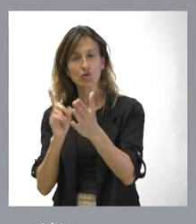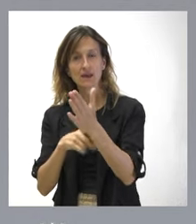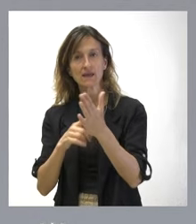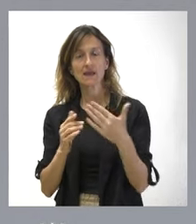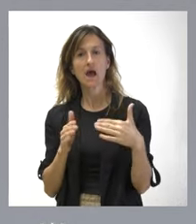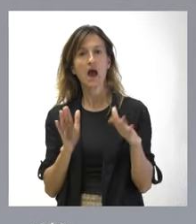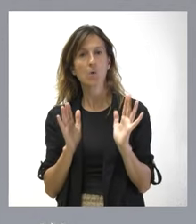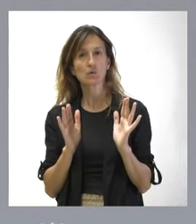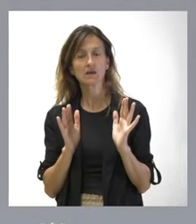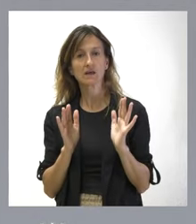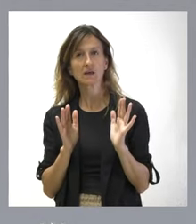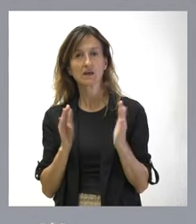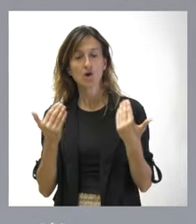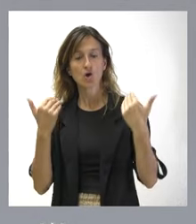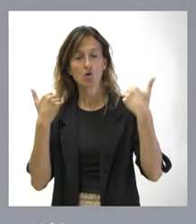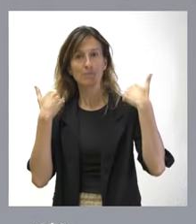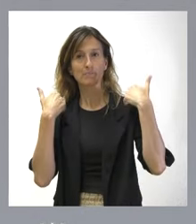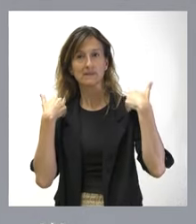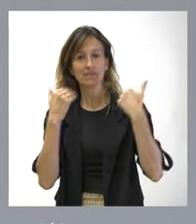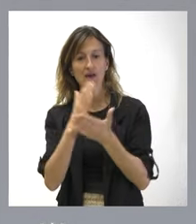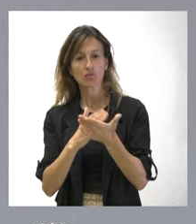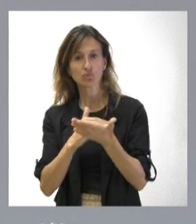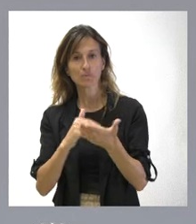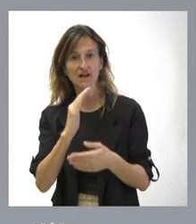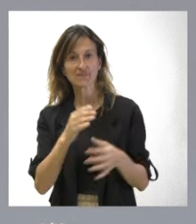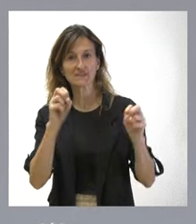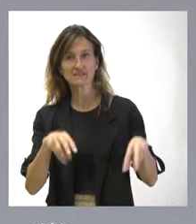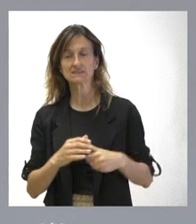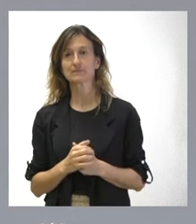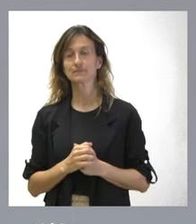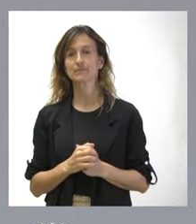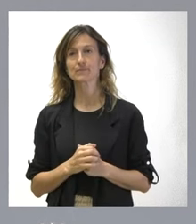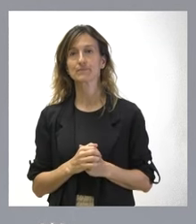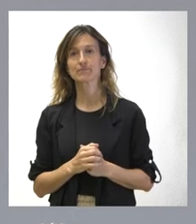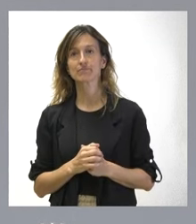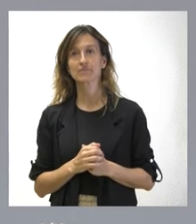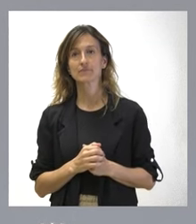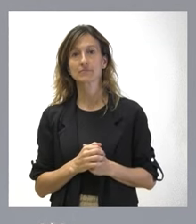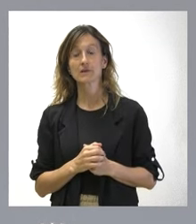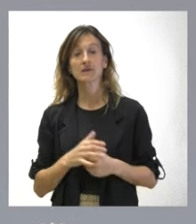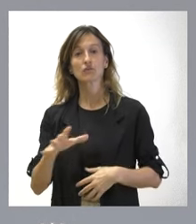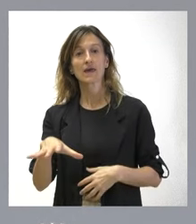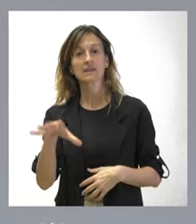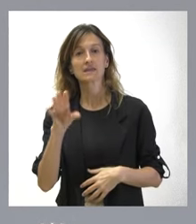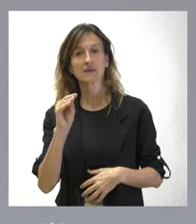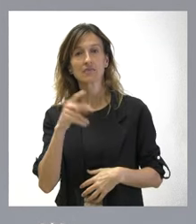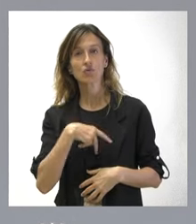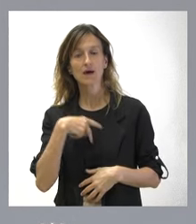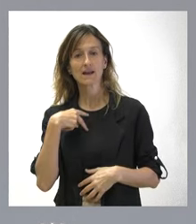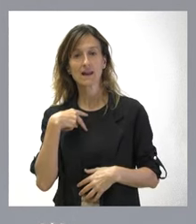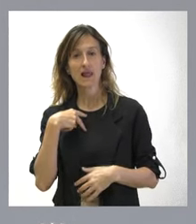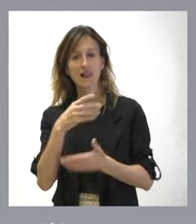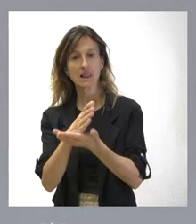afectada una competencia autonómica. Por lo tanto, entendemos que, de forma general, esta comunidad tiene